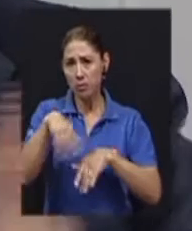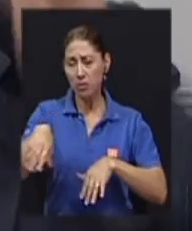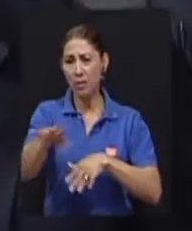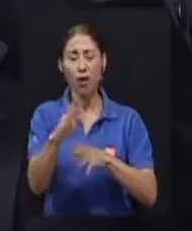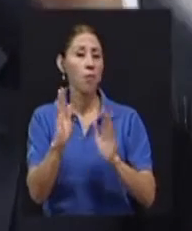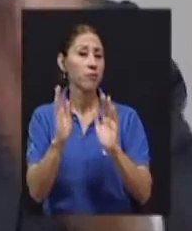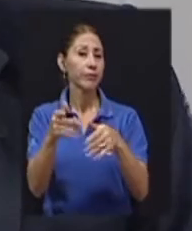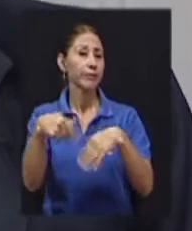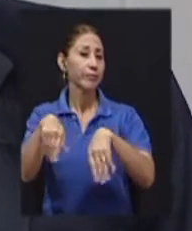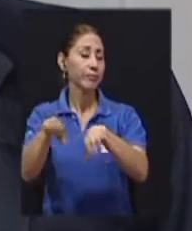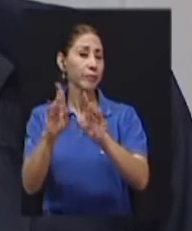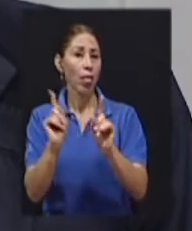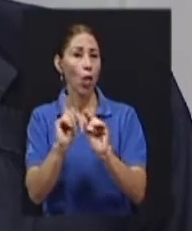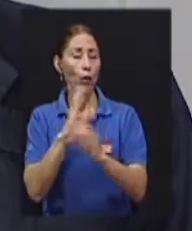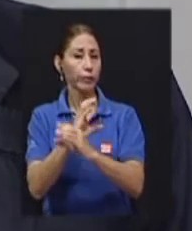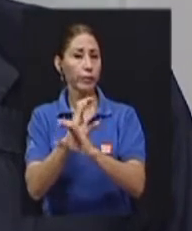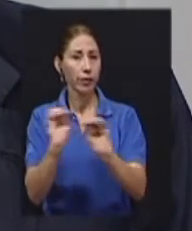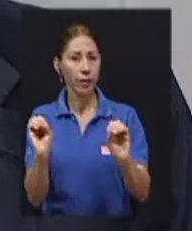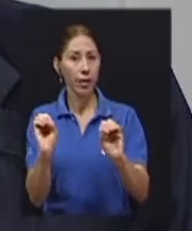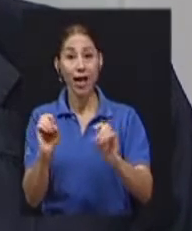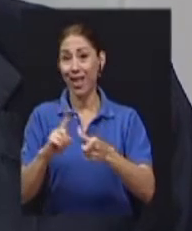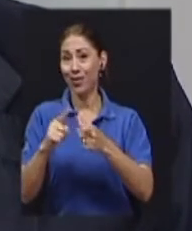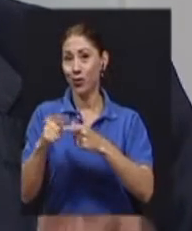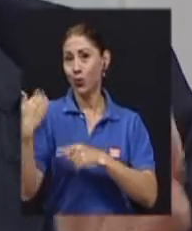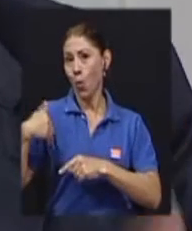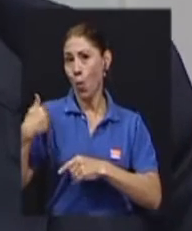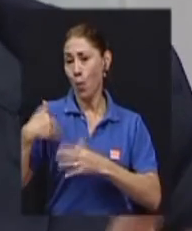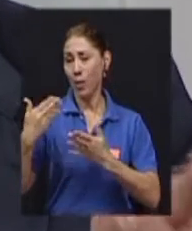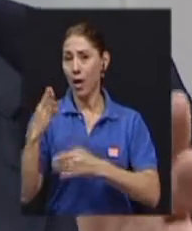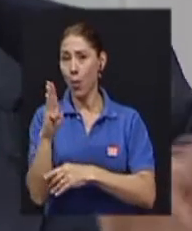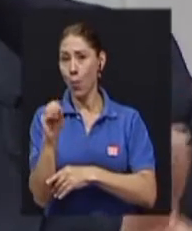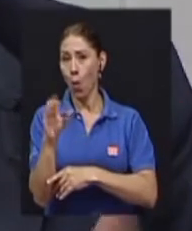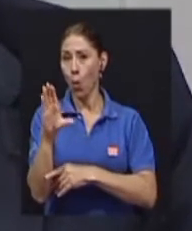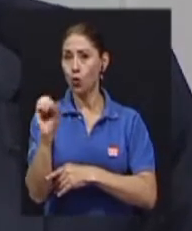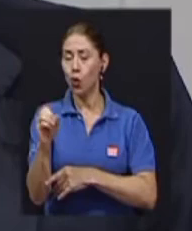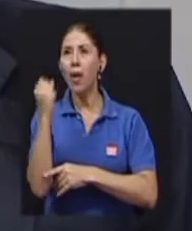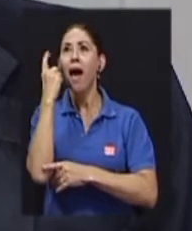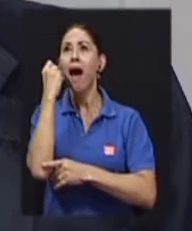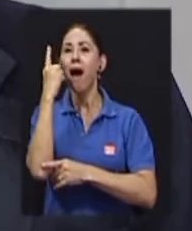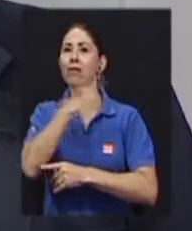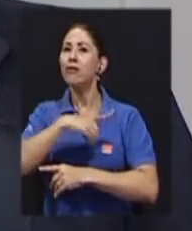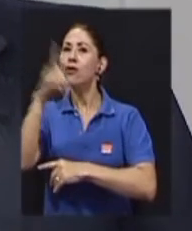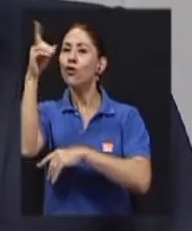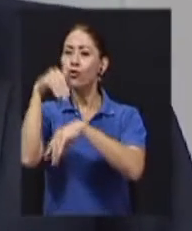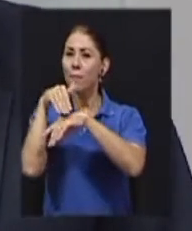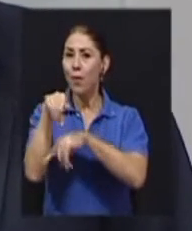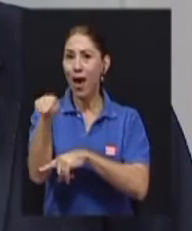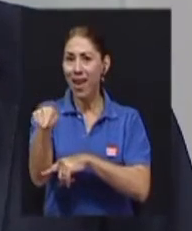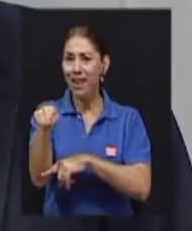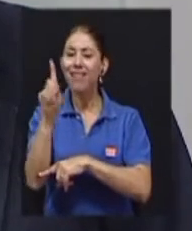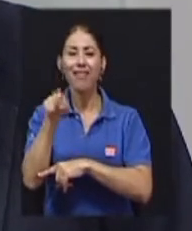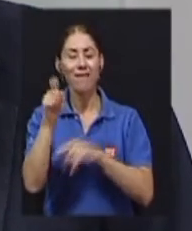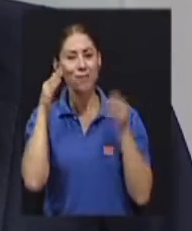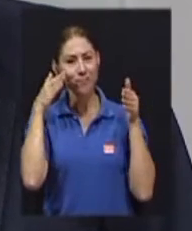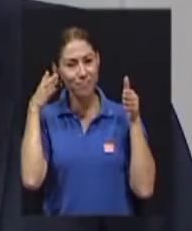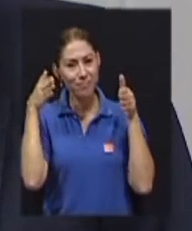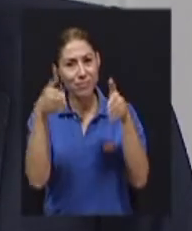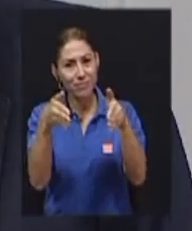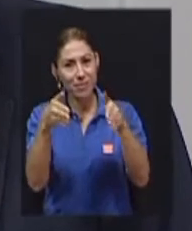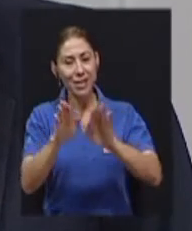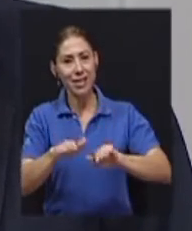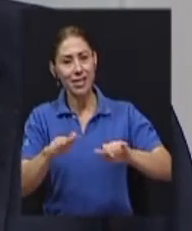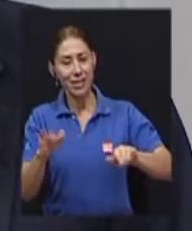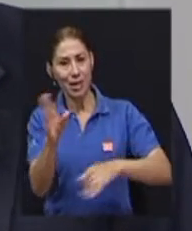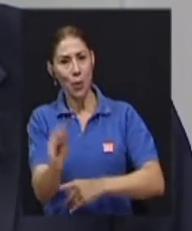con este encargo que le venía de lo alto, pues entendió que hacia ahí debía enfocar todas sus energías.